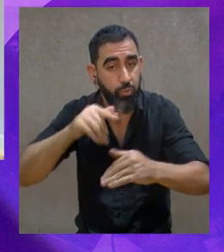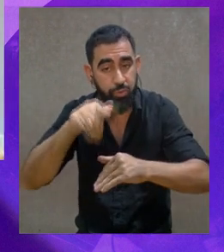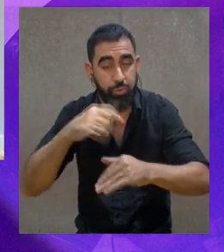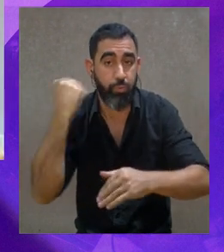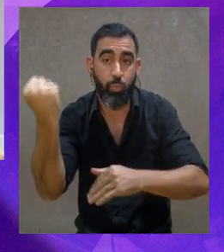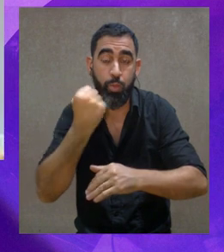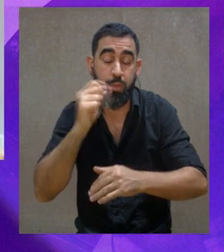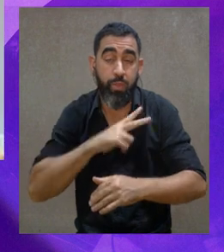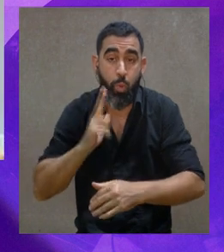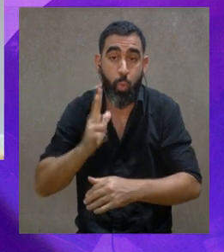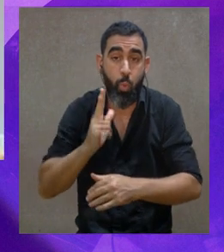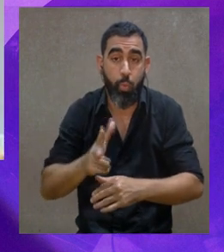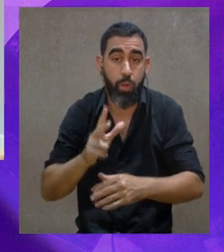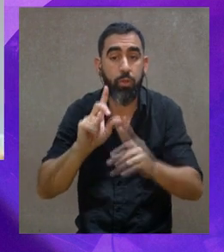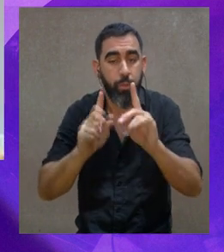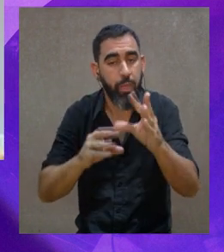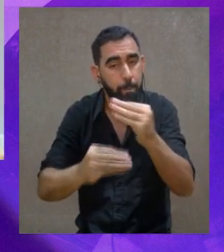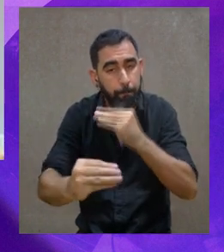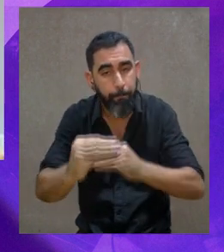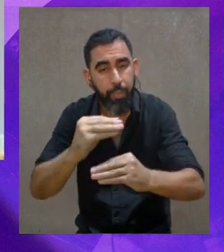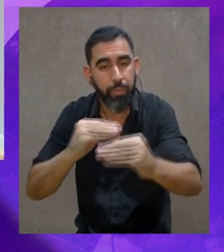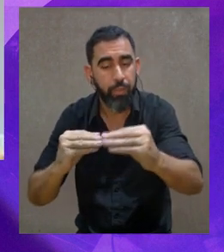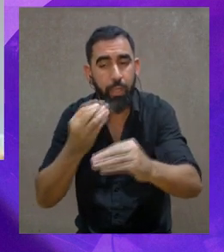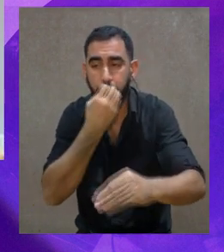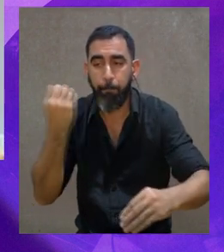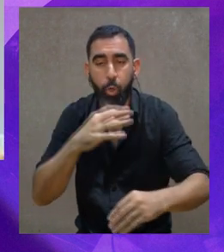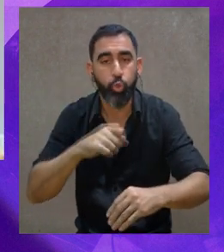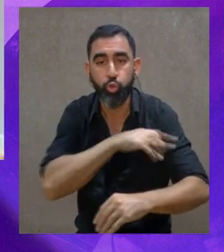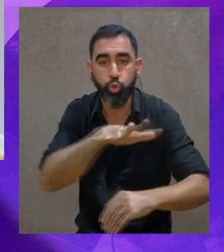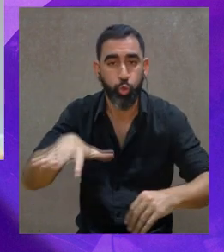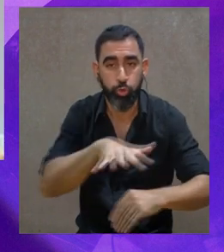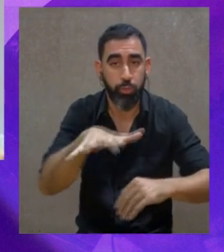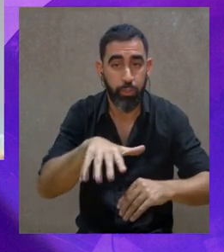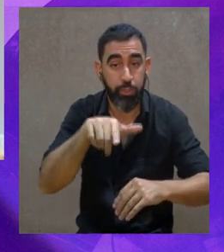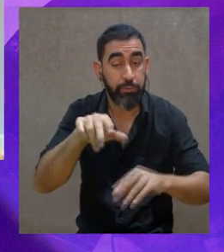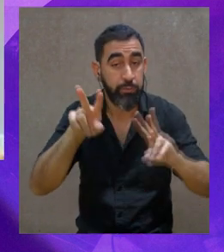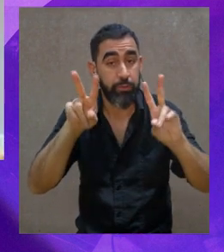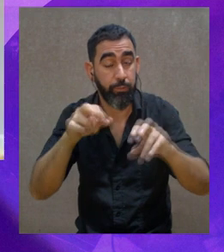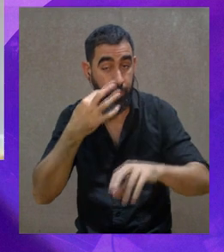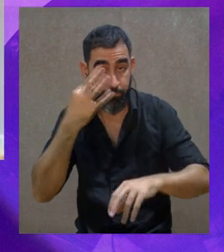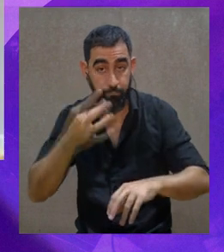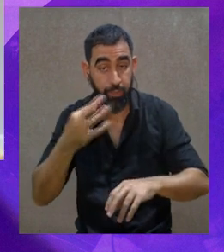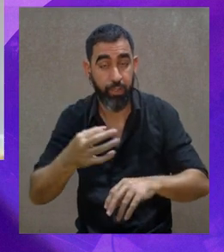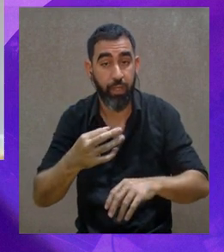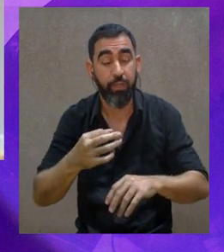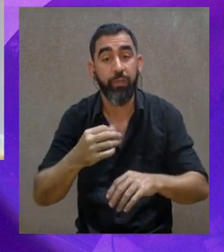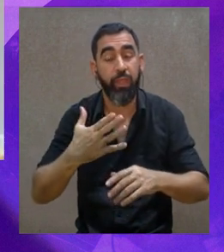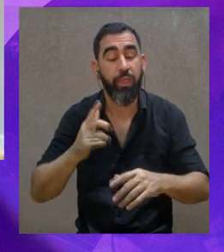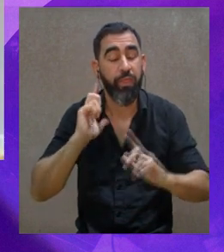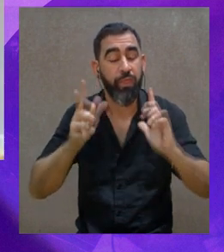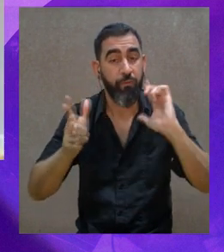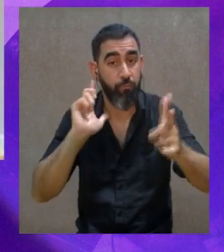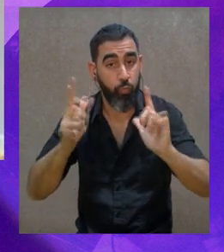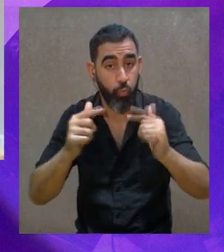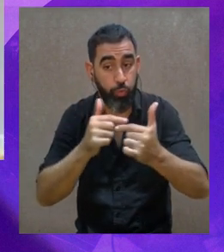que simplemente lo parcializamos como para poder estudiar y para poder abordar y para poder meternos con él. Pero música es física, es